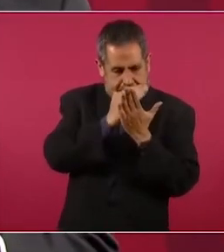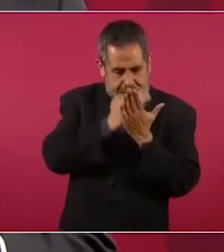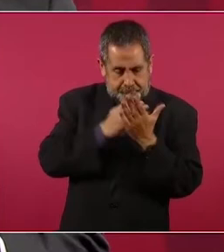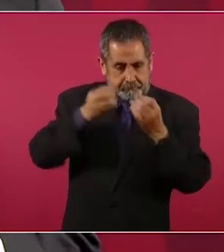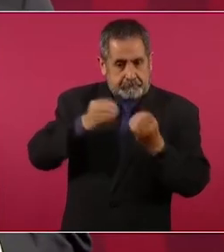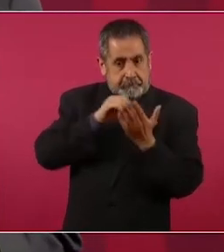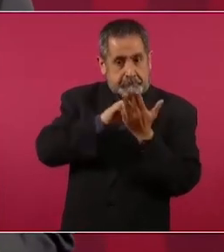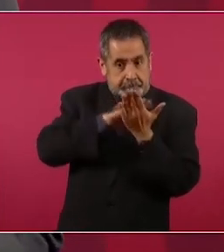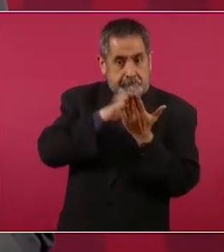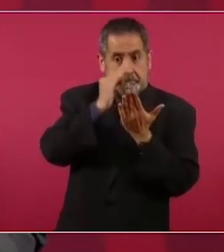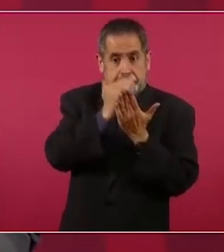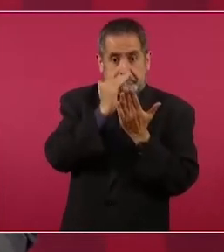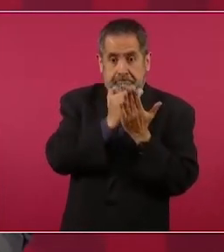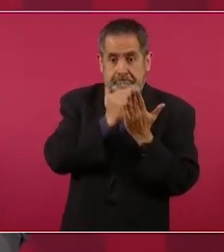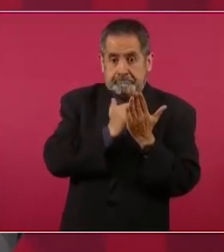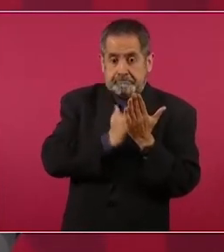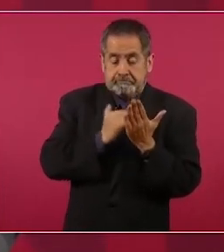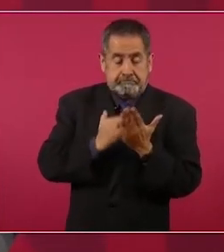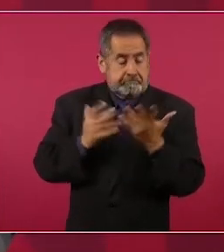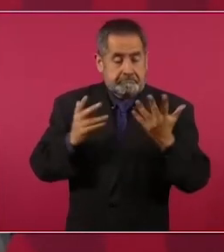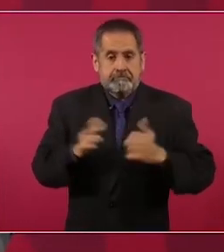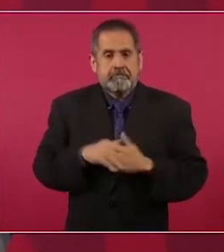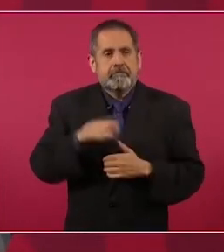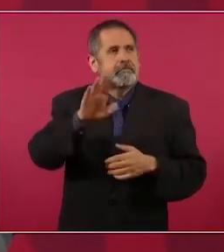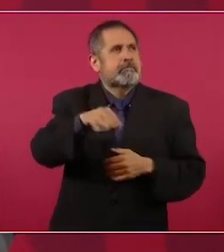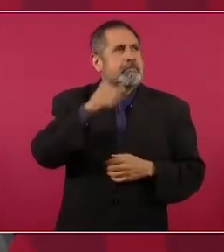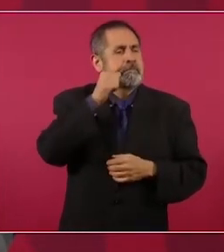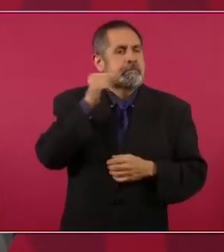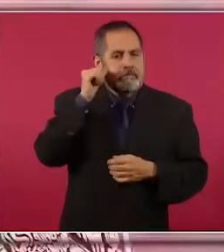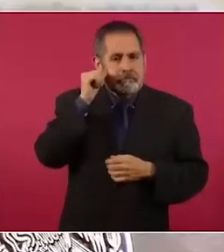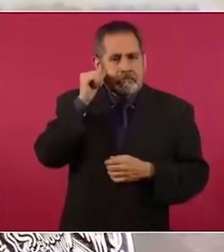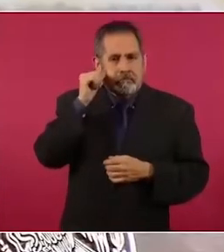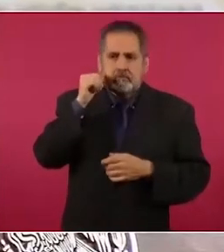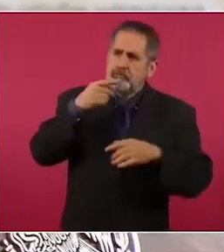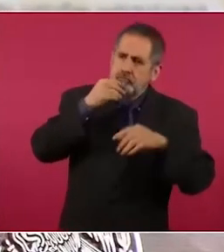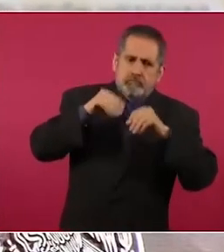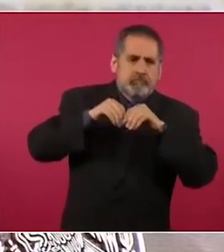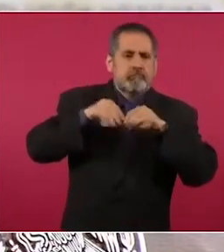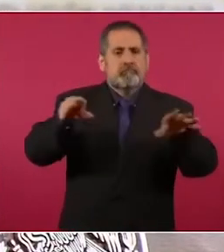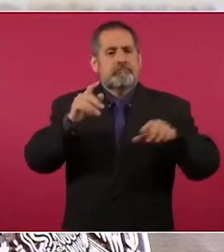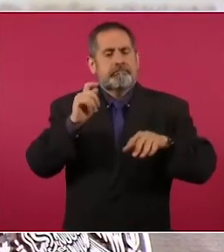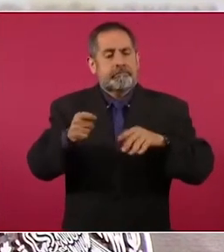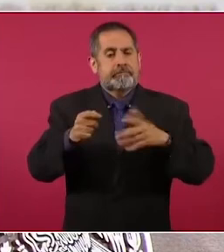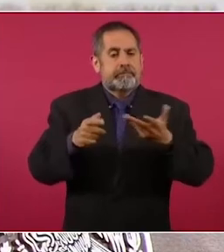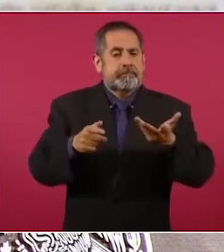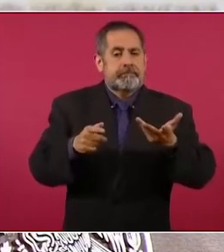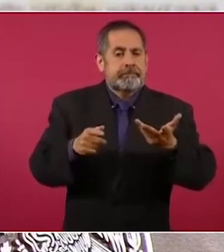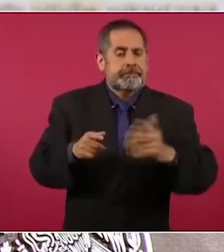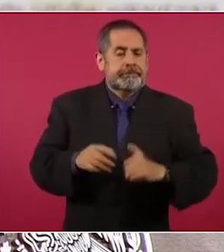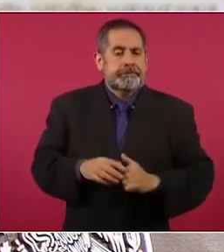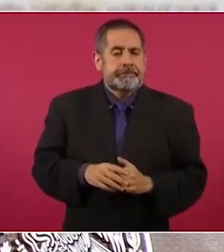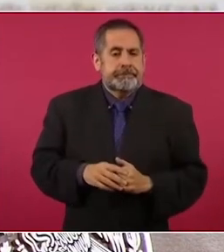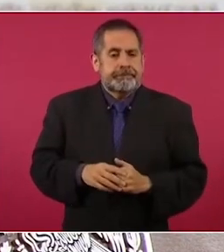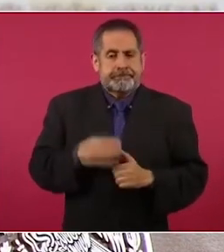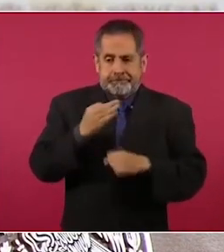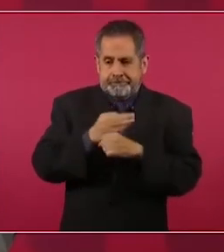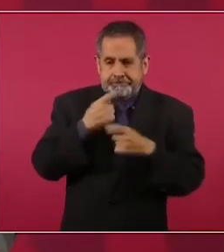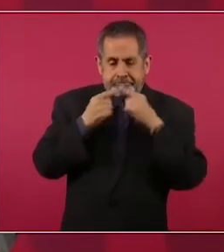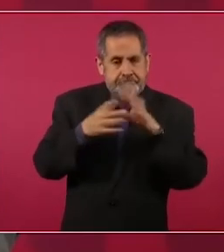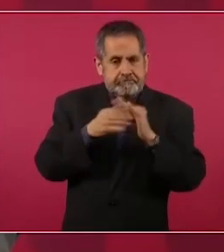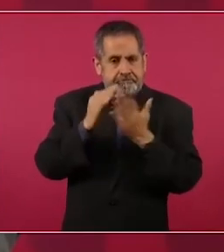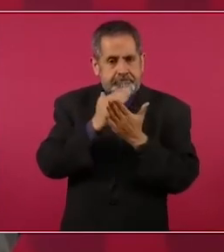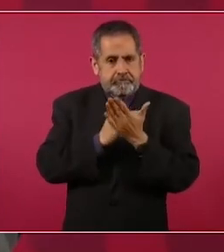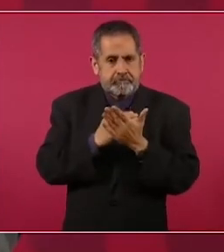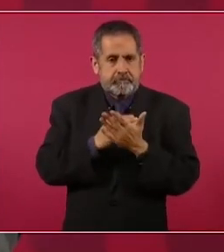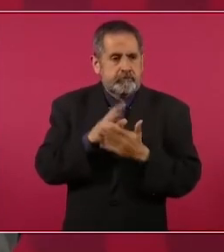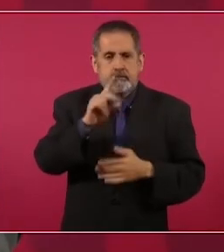ayer dimos a conocer en este plan de que no